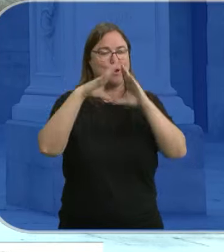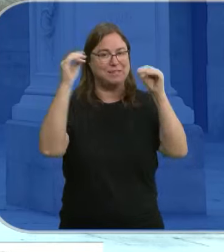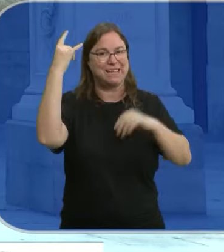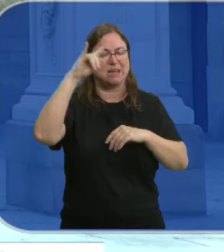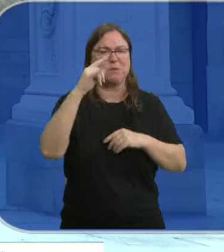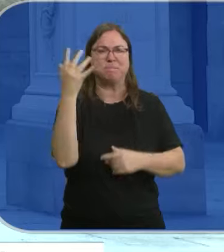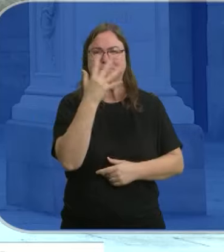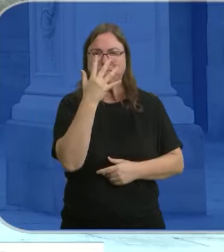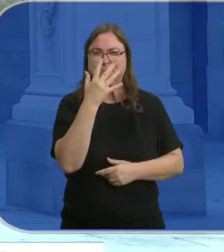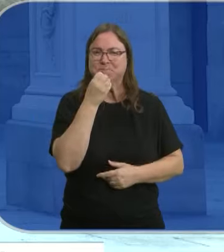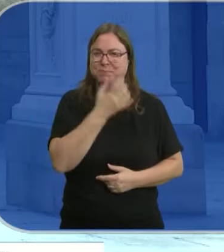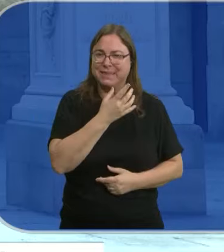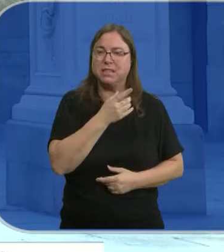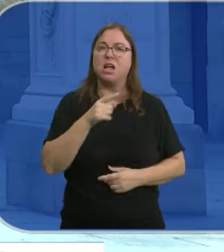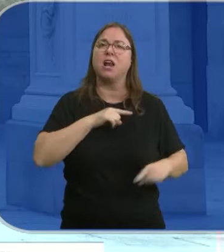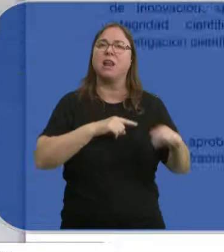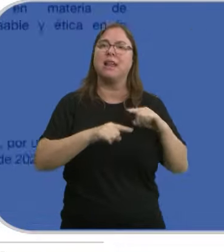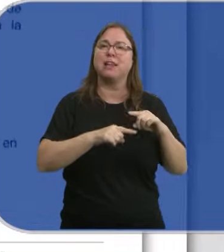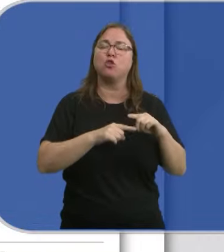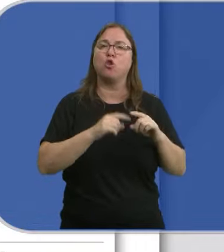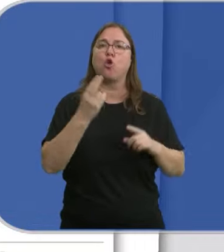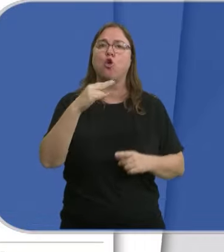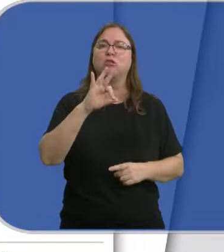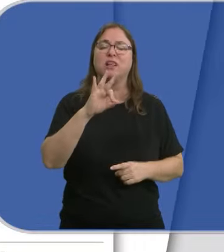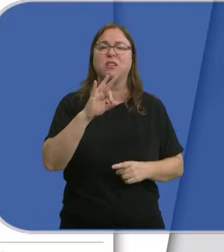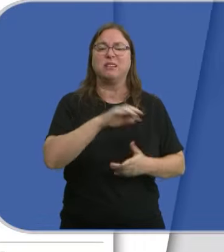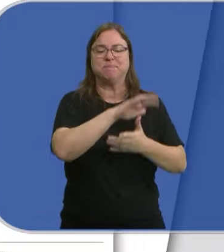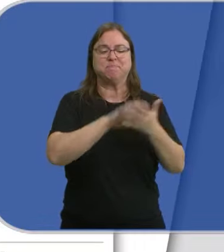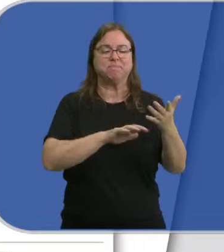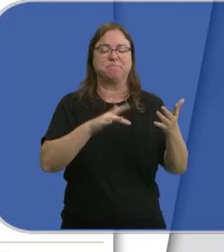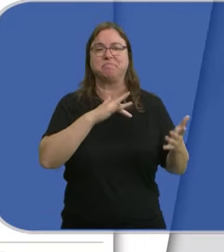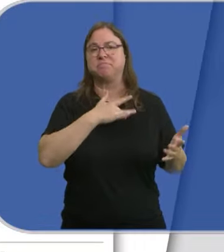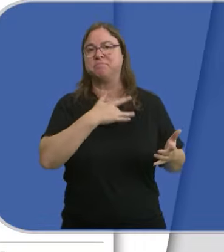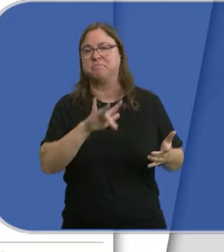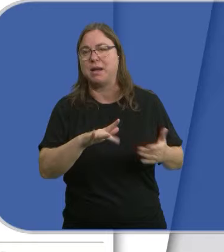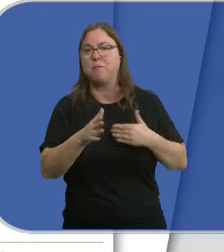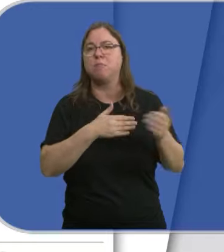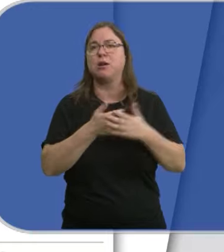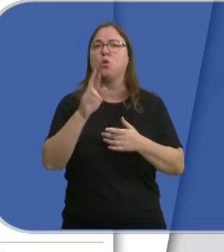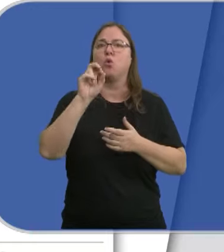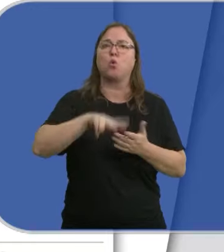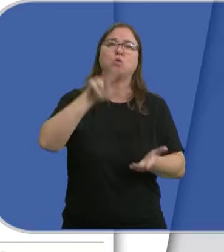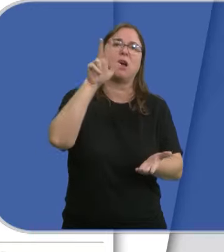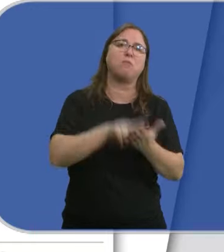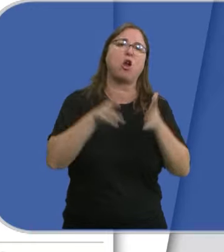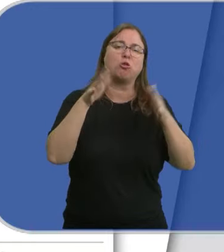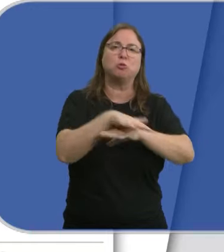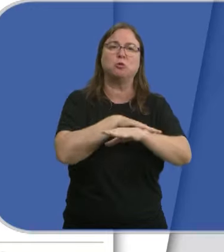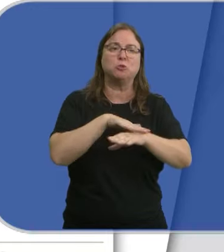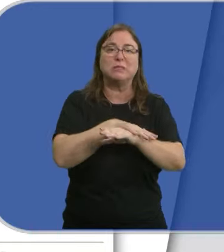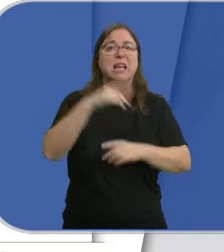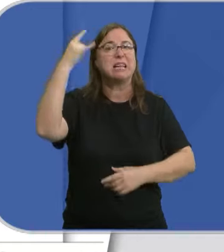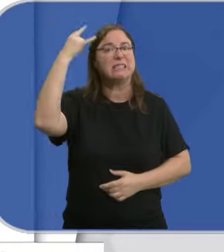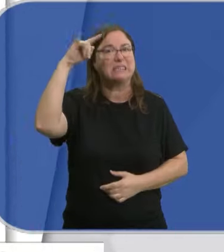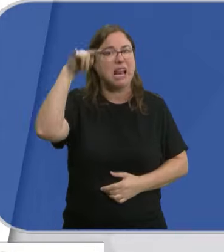irregularidades de su rector, Juan Manuel Corchado. Un informe esculpatorio, realizado por Salvador Ruz, aprobado por el Consejo de Gobierno de